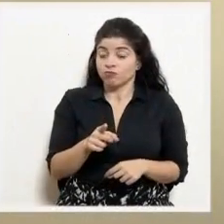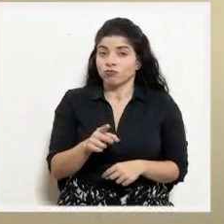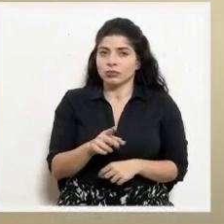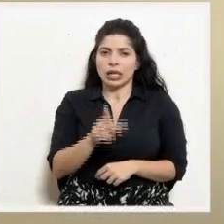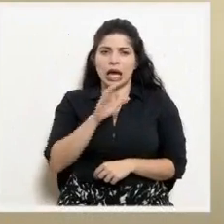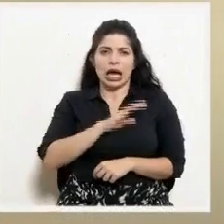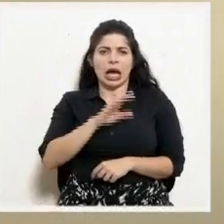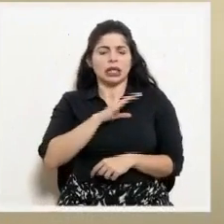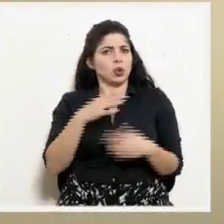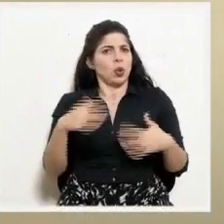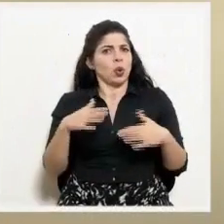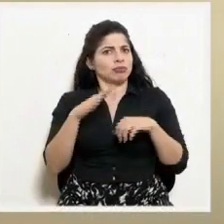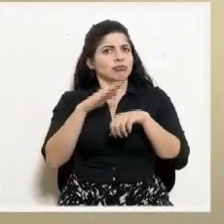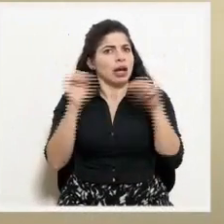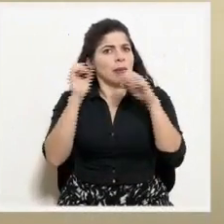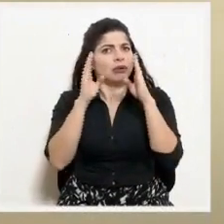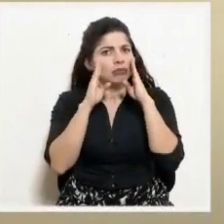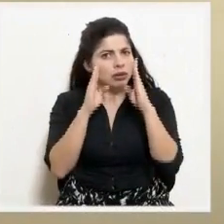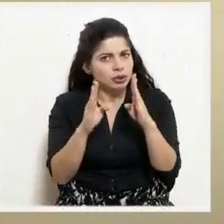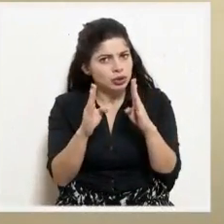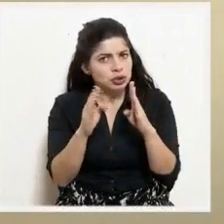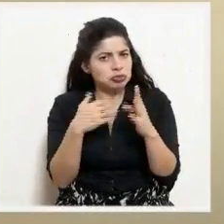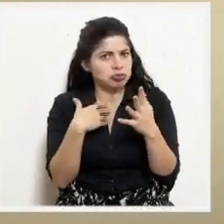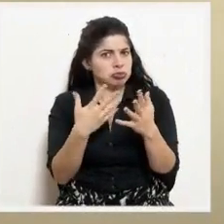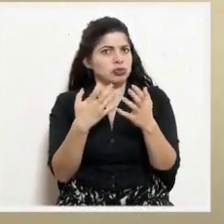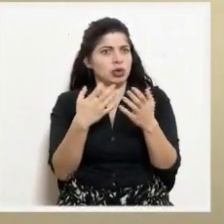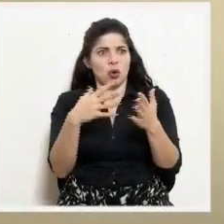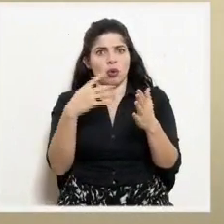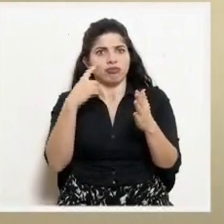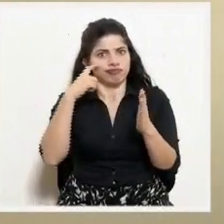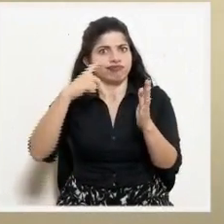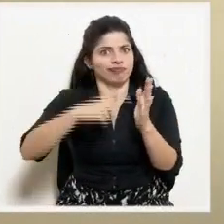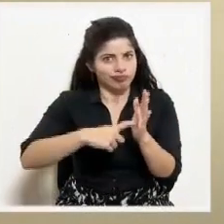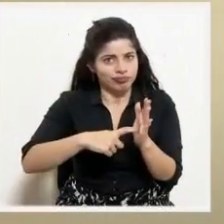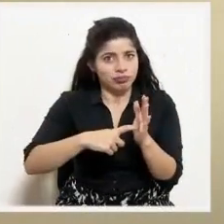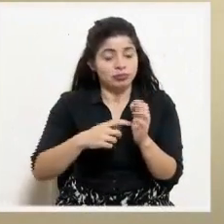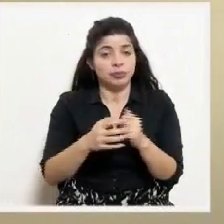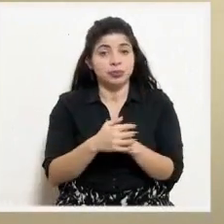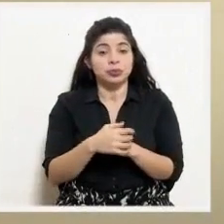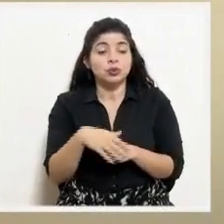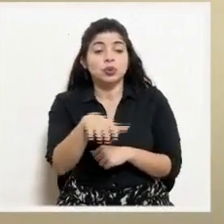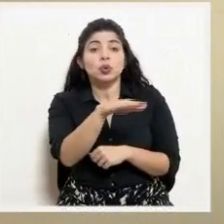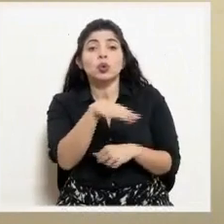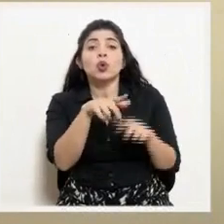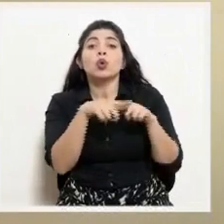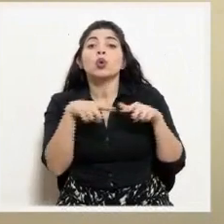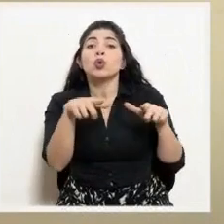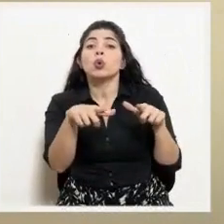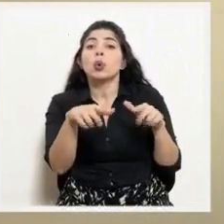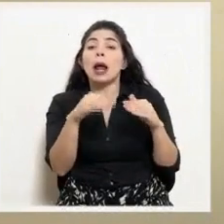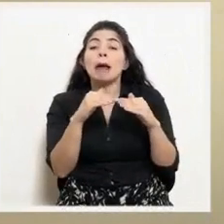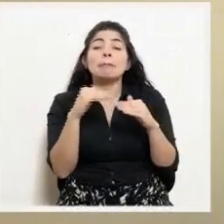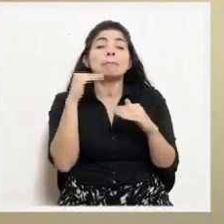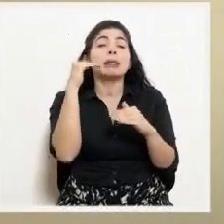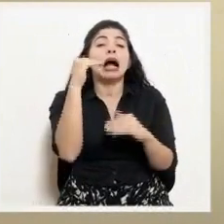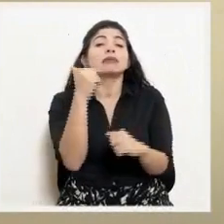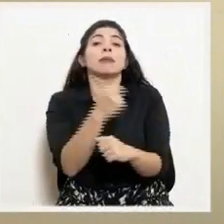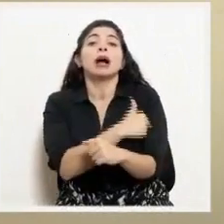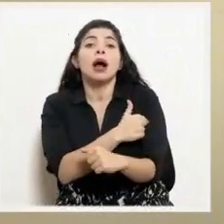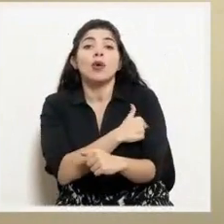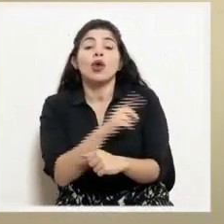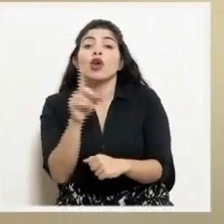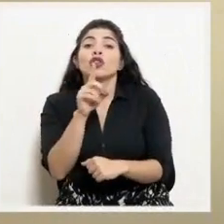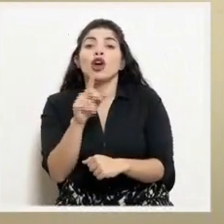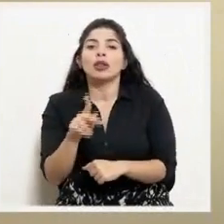característica muy llamativa que quisiéramos resaltar además que la región que tiene más porcentaje de vacunación es la